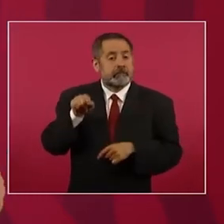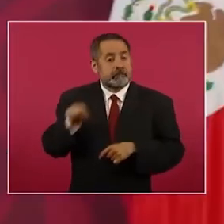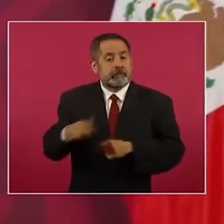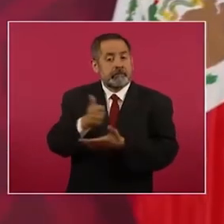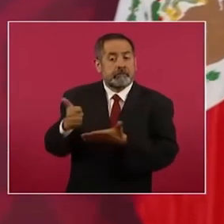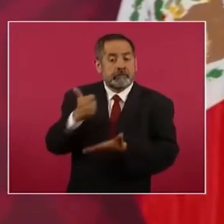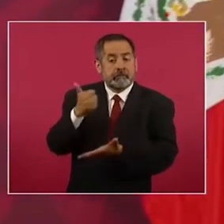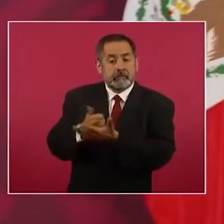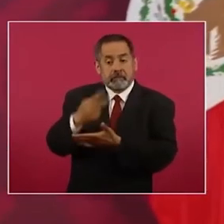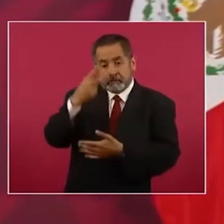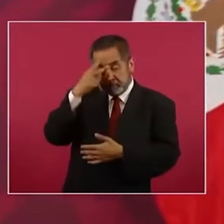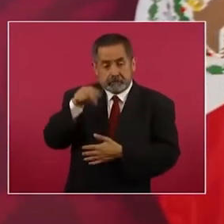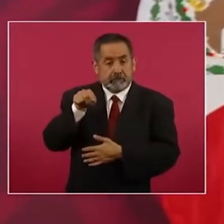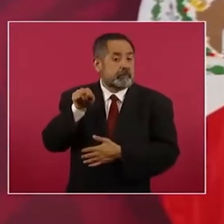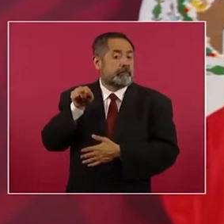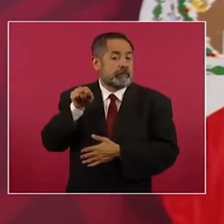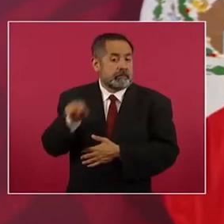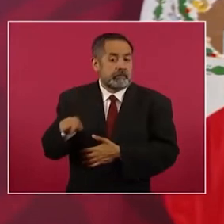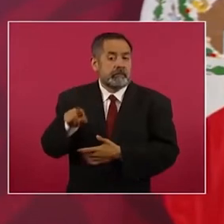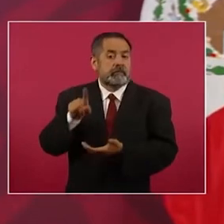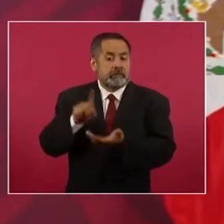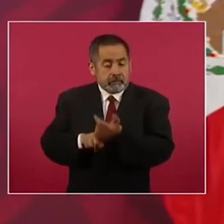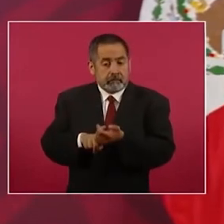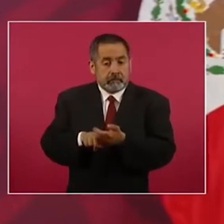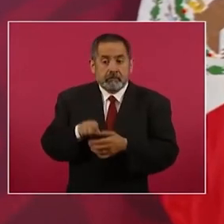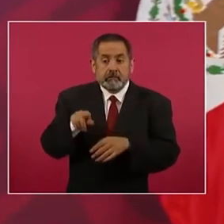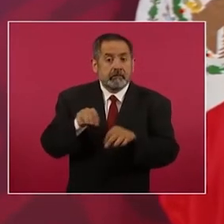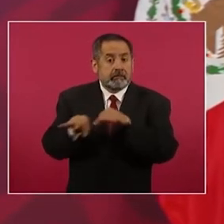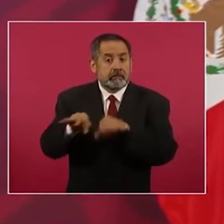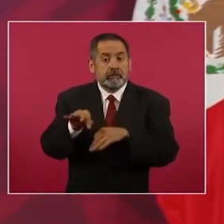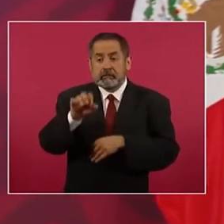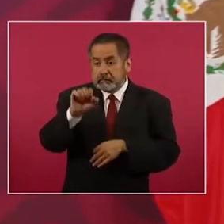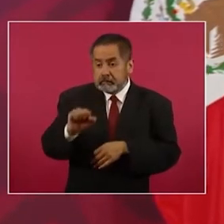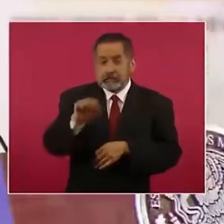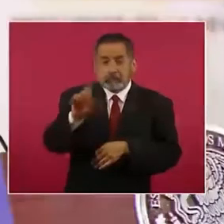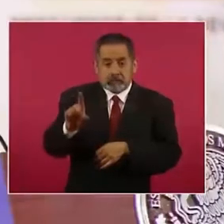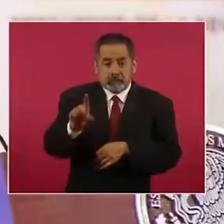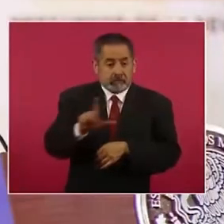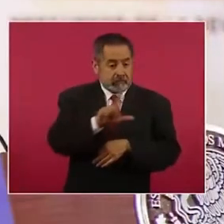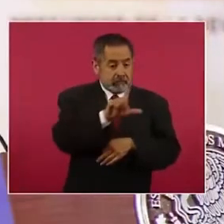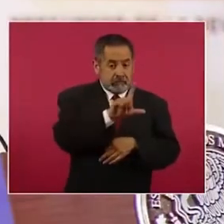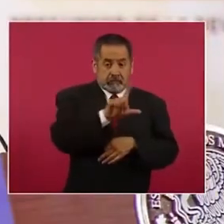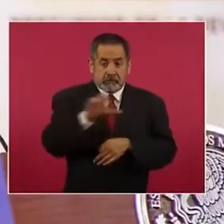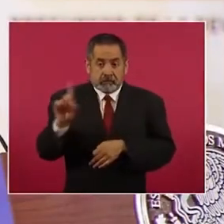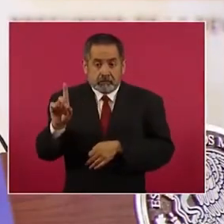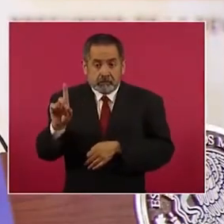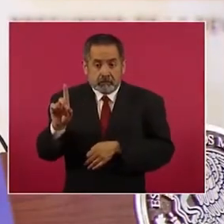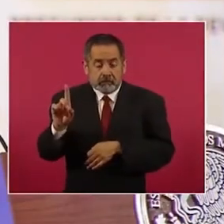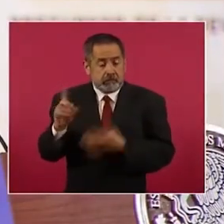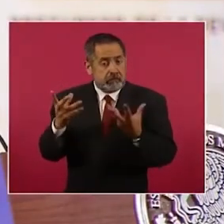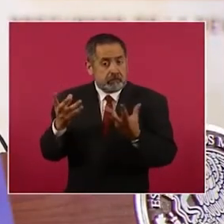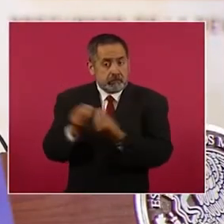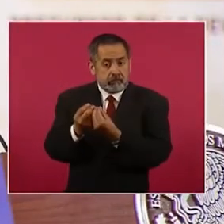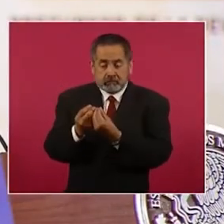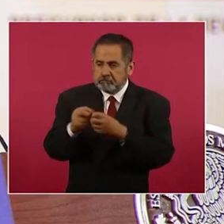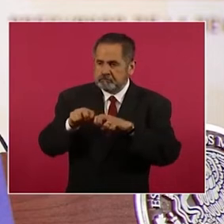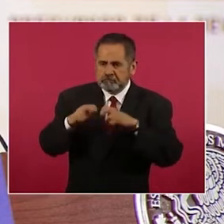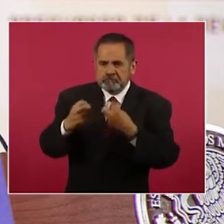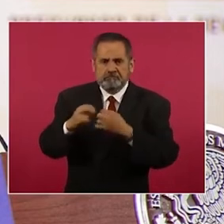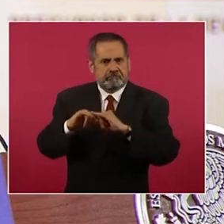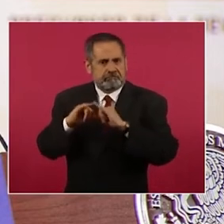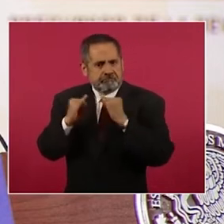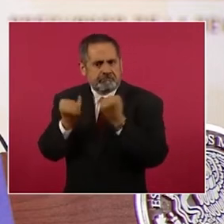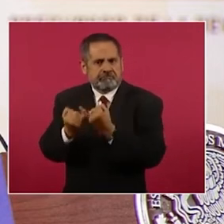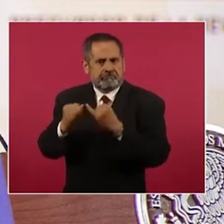de la ciudad de México también sábado y domingo son todos los días y